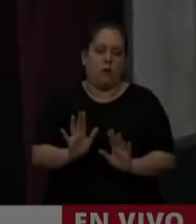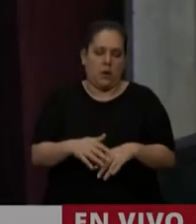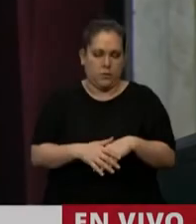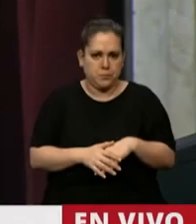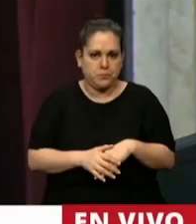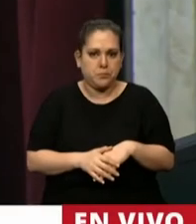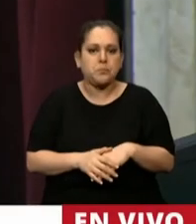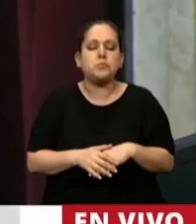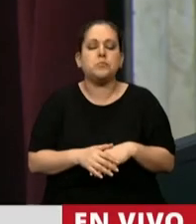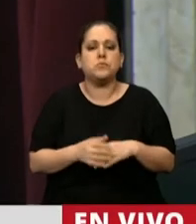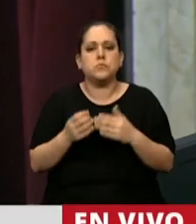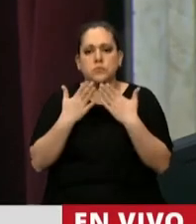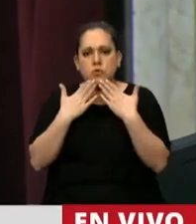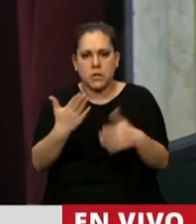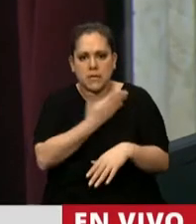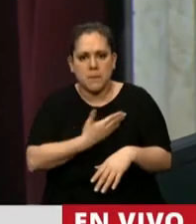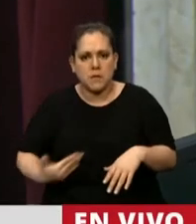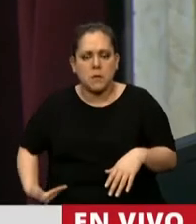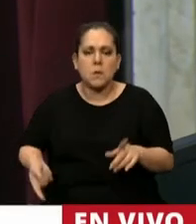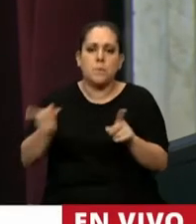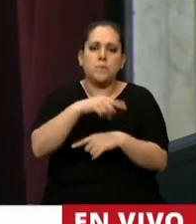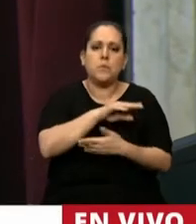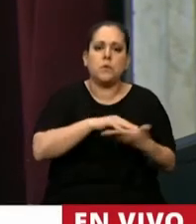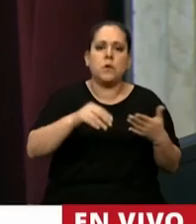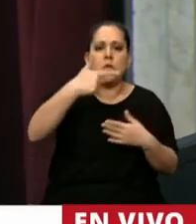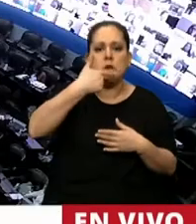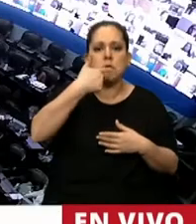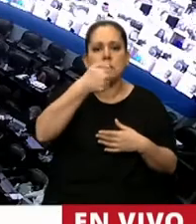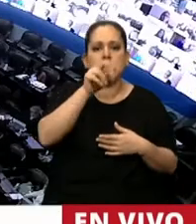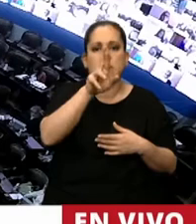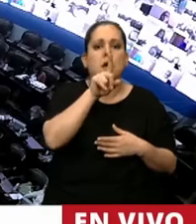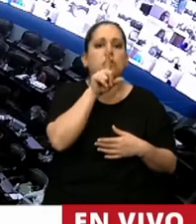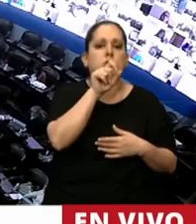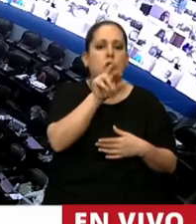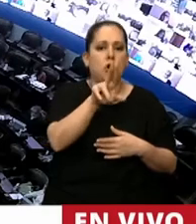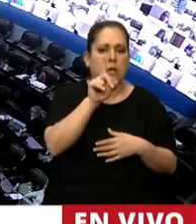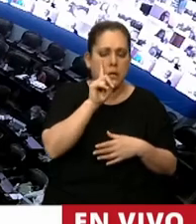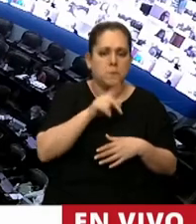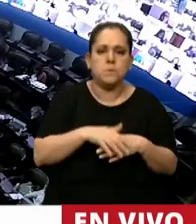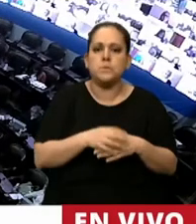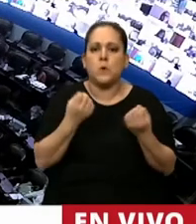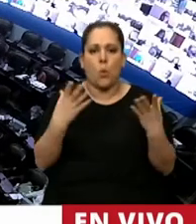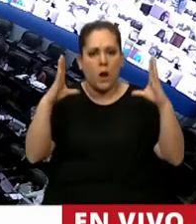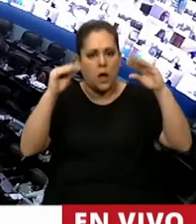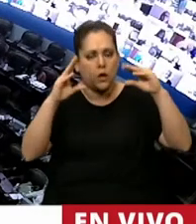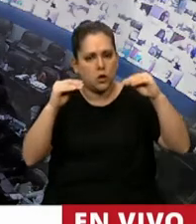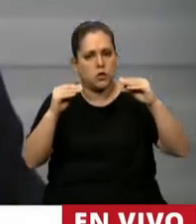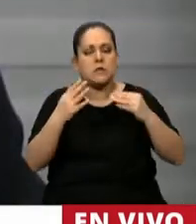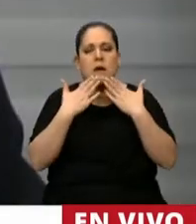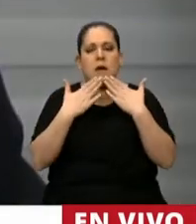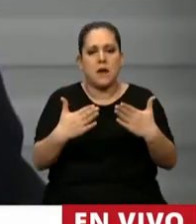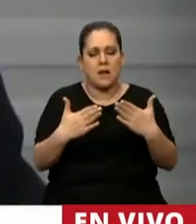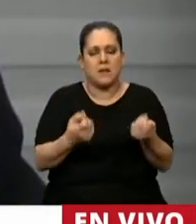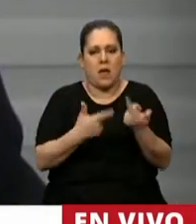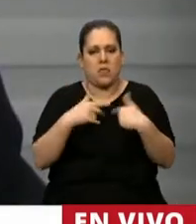Tiene la palabra el diputado Diego Sartori. Buenas noches, señora presidenta. Gracias por la oportunidad de dar